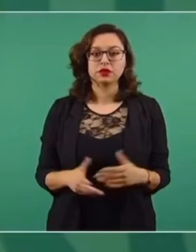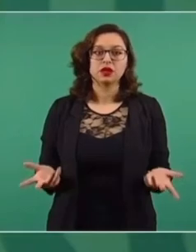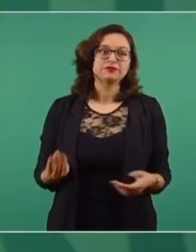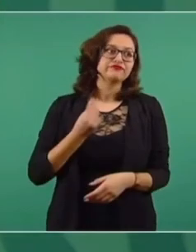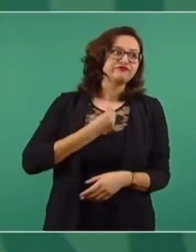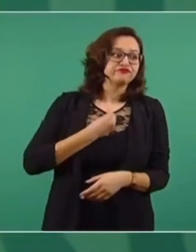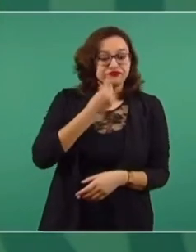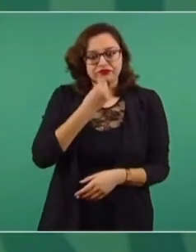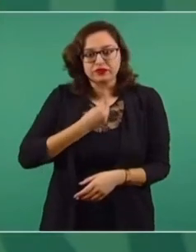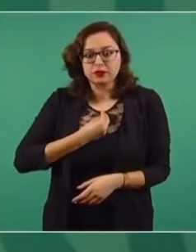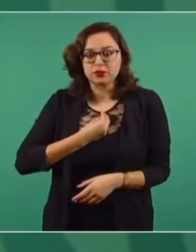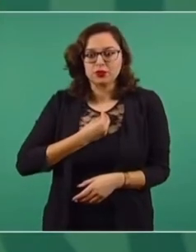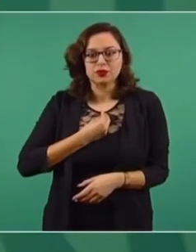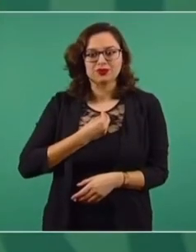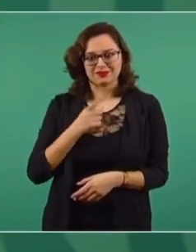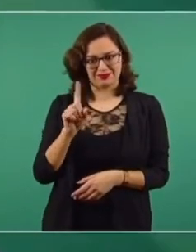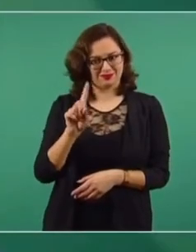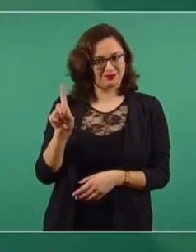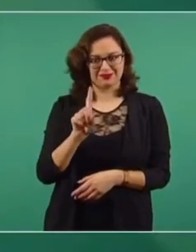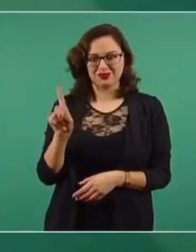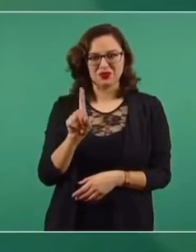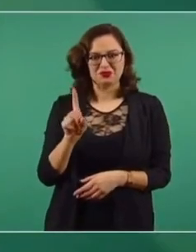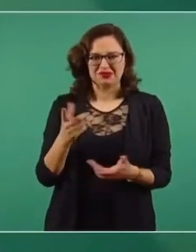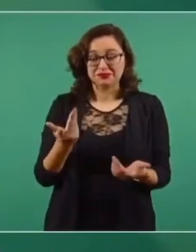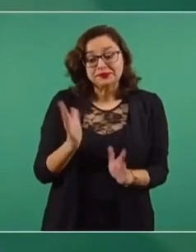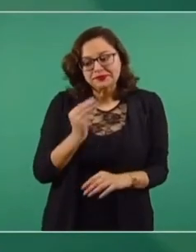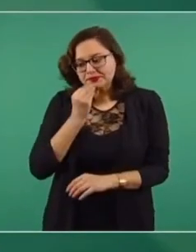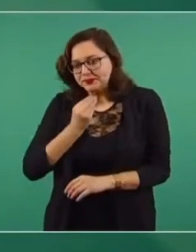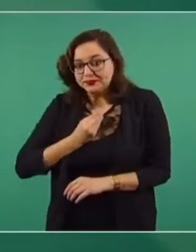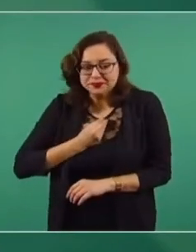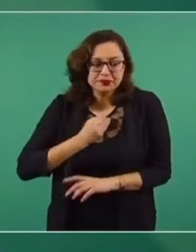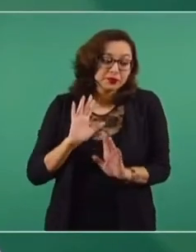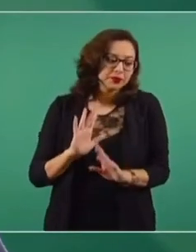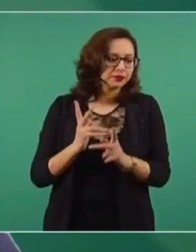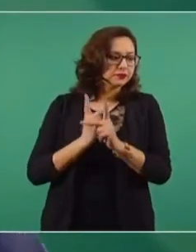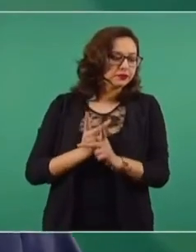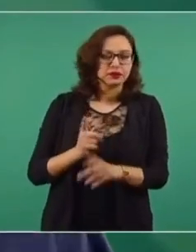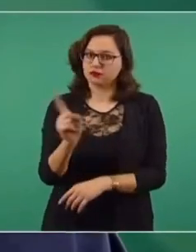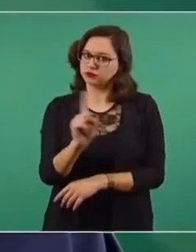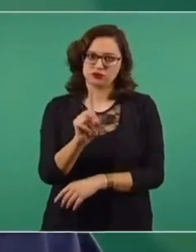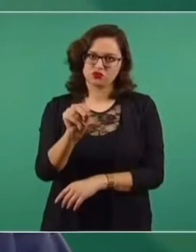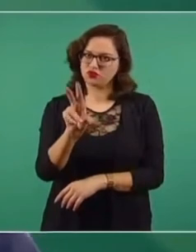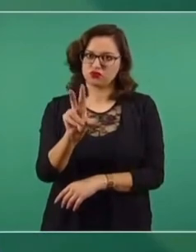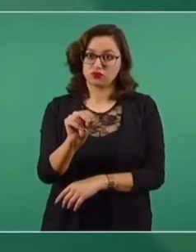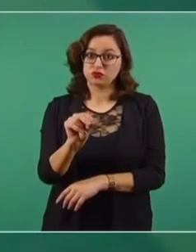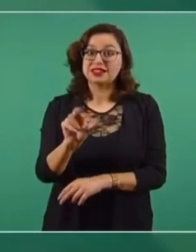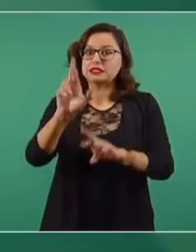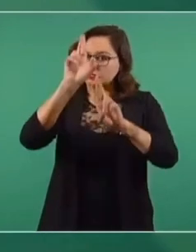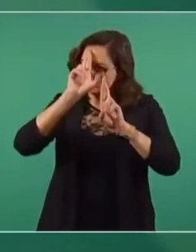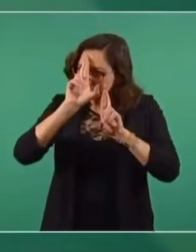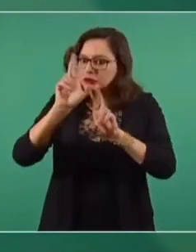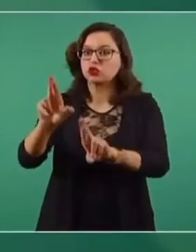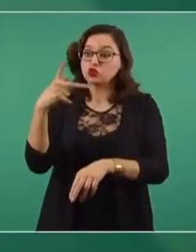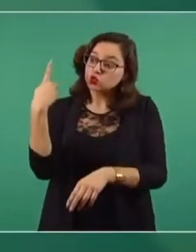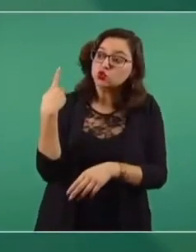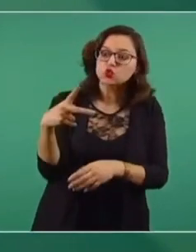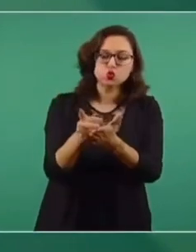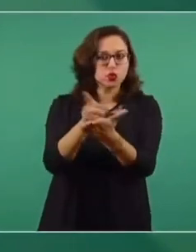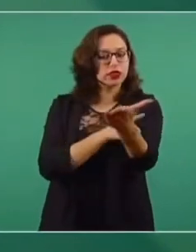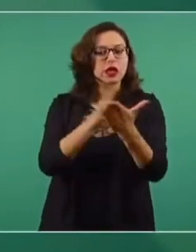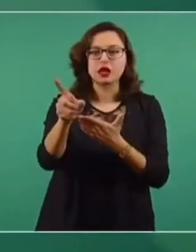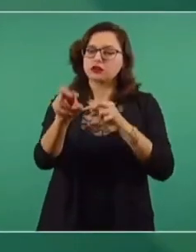tolerancia, que es como una especie de concesión. El respeto a los derechos de todos